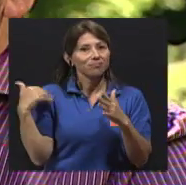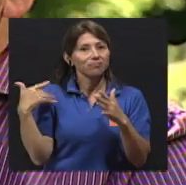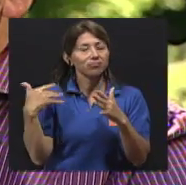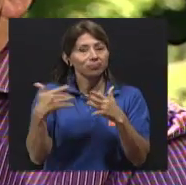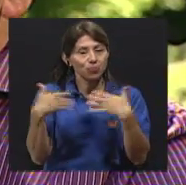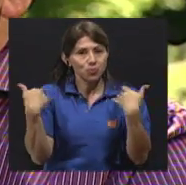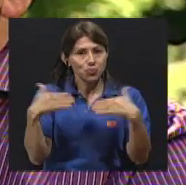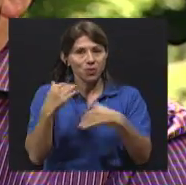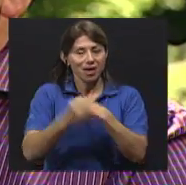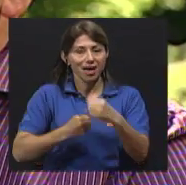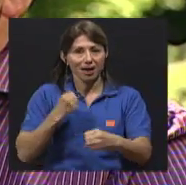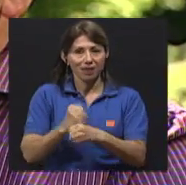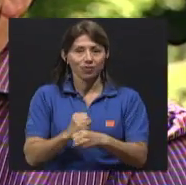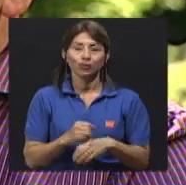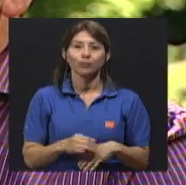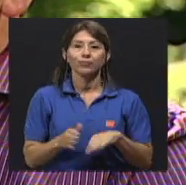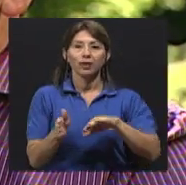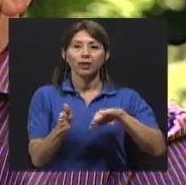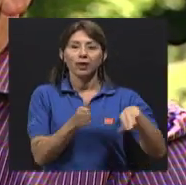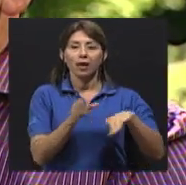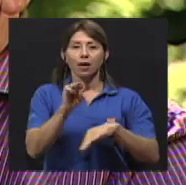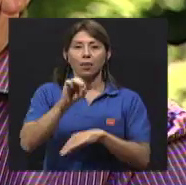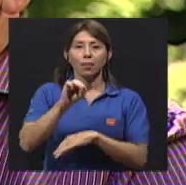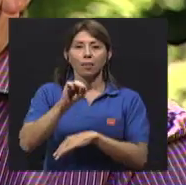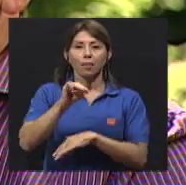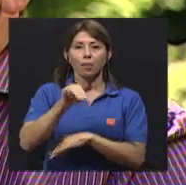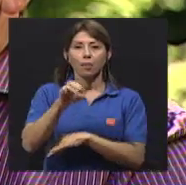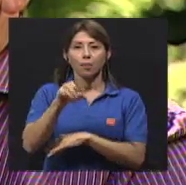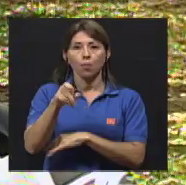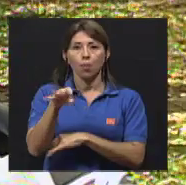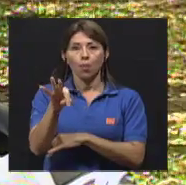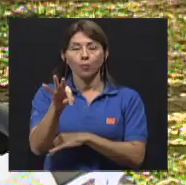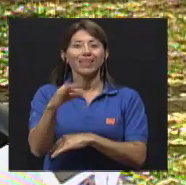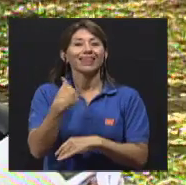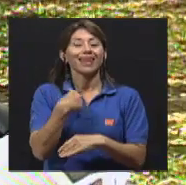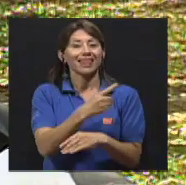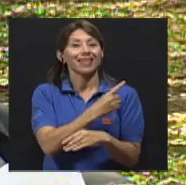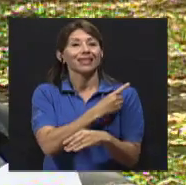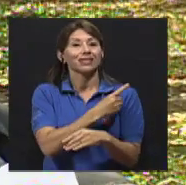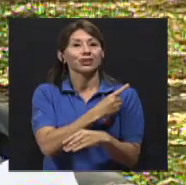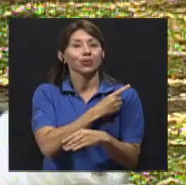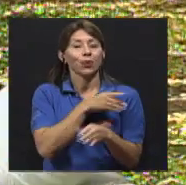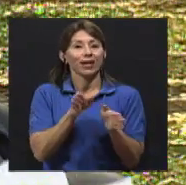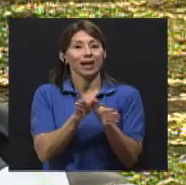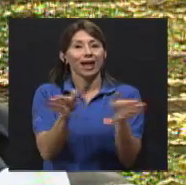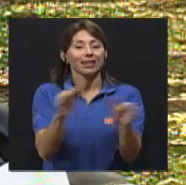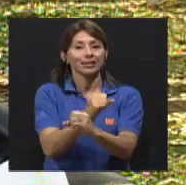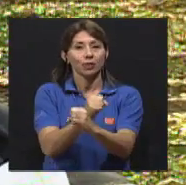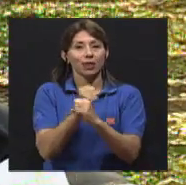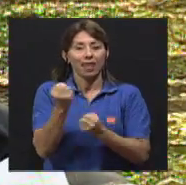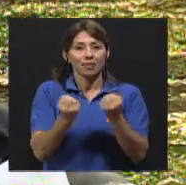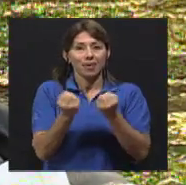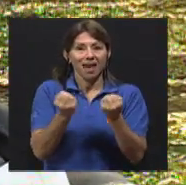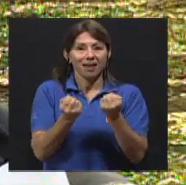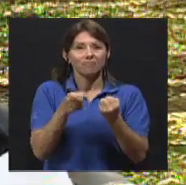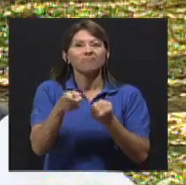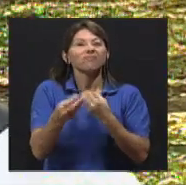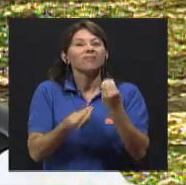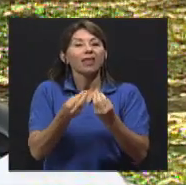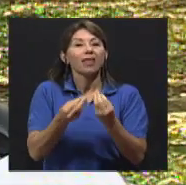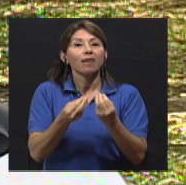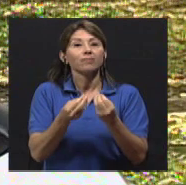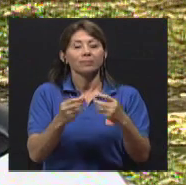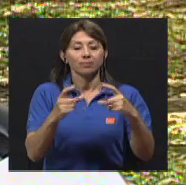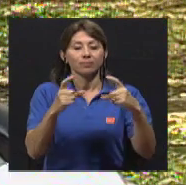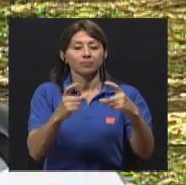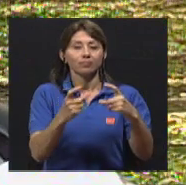Y el MOB, por su lado, tiene lo que es la Dirección General de Educación Vial que se dedica propiamente al otorgamiento de licencias mediante